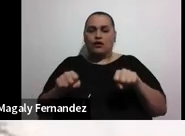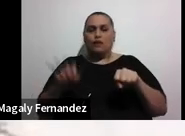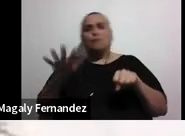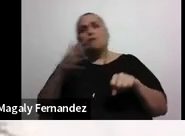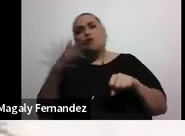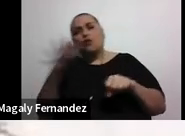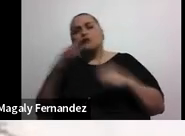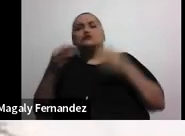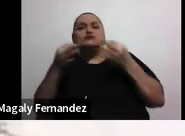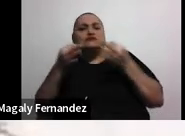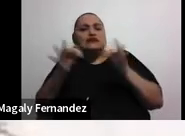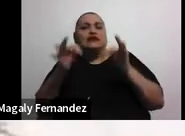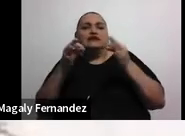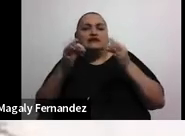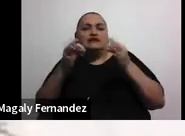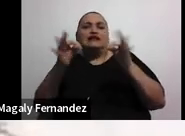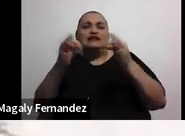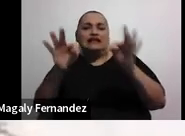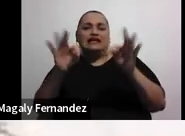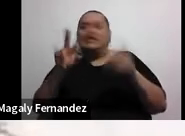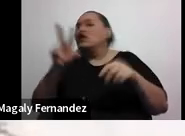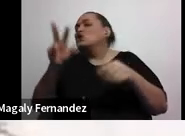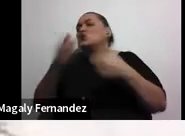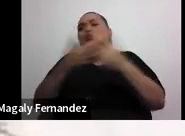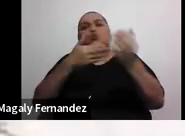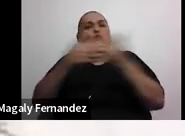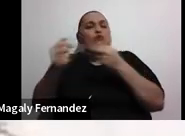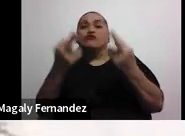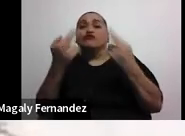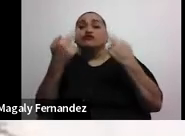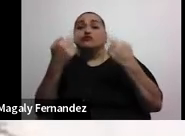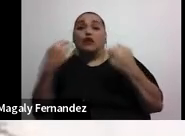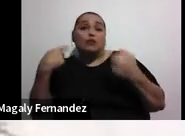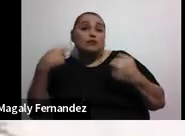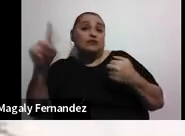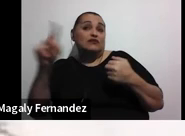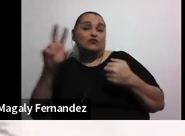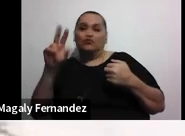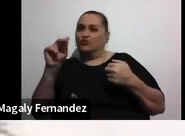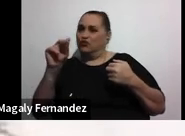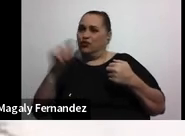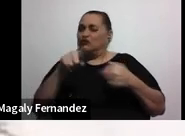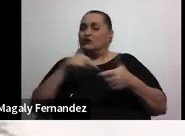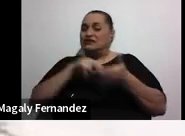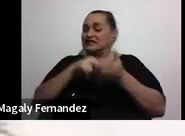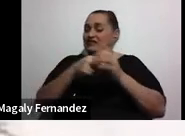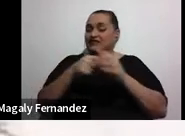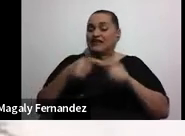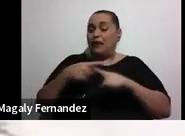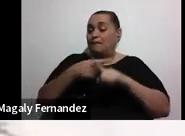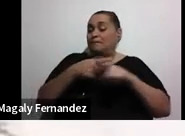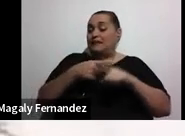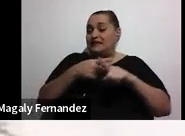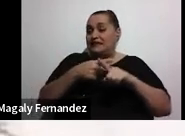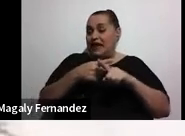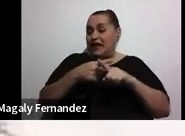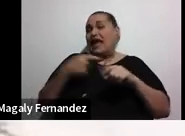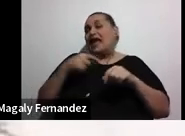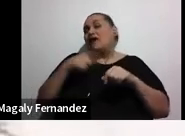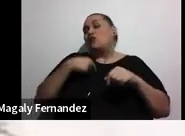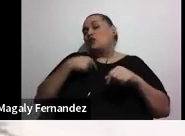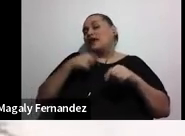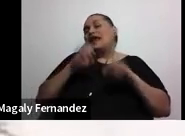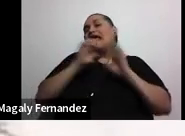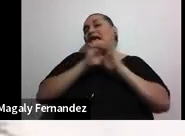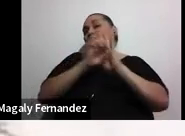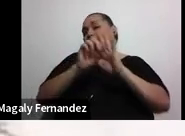intentando aunque no tengamos los resultados inmediatos mucho de esto insisto es como la metáfora del gimnasio que uno llega va al gimnasio